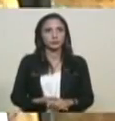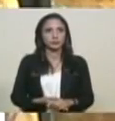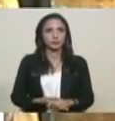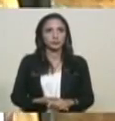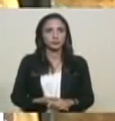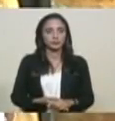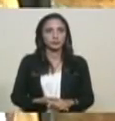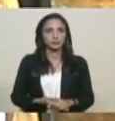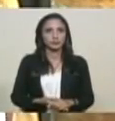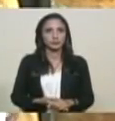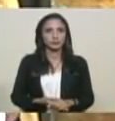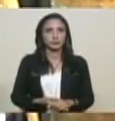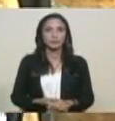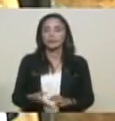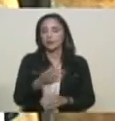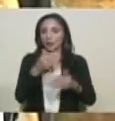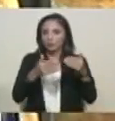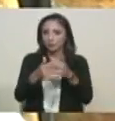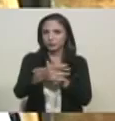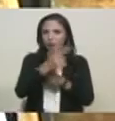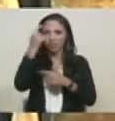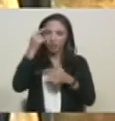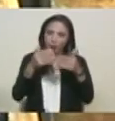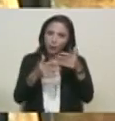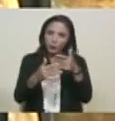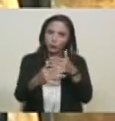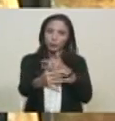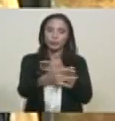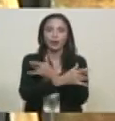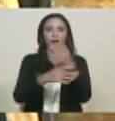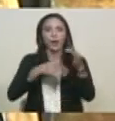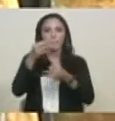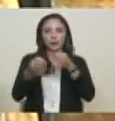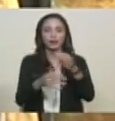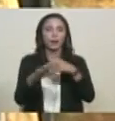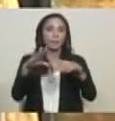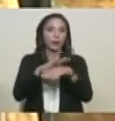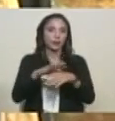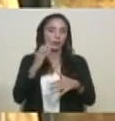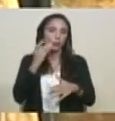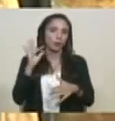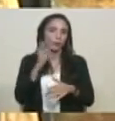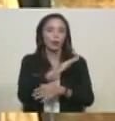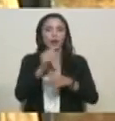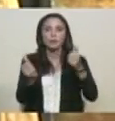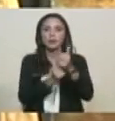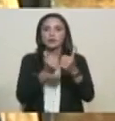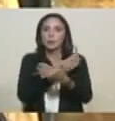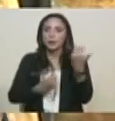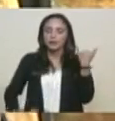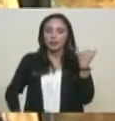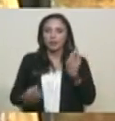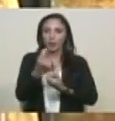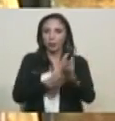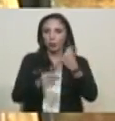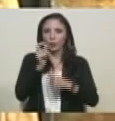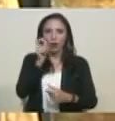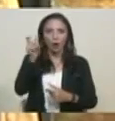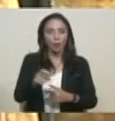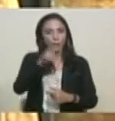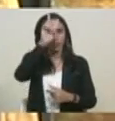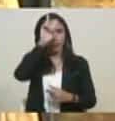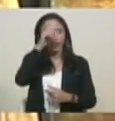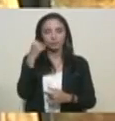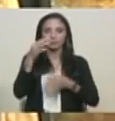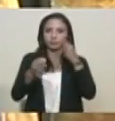Los próximos días tenemos que explicarlo. El martes, el vicepresidente de Economía, Tarete